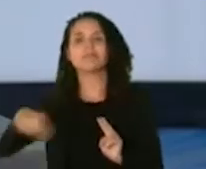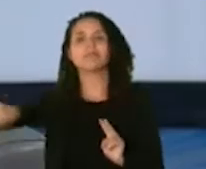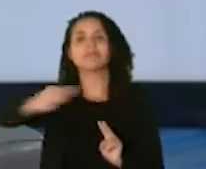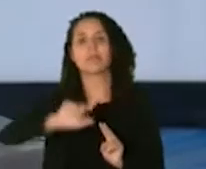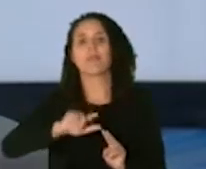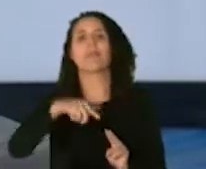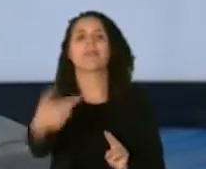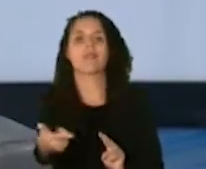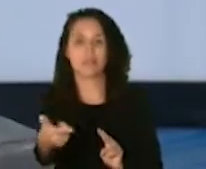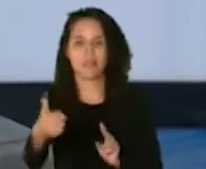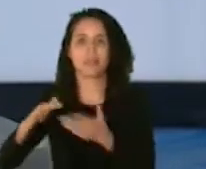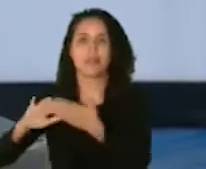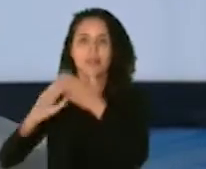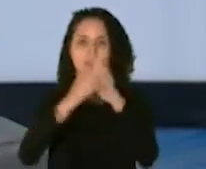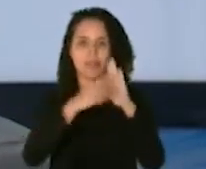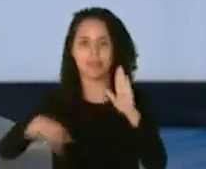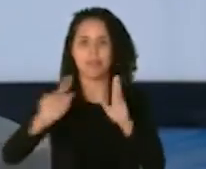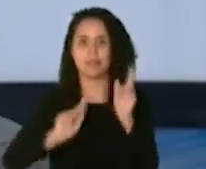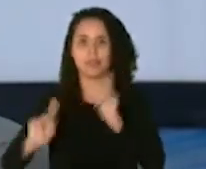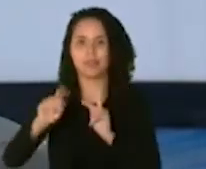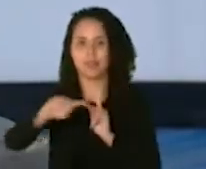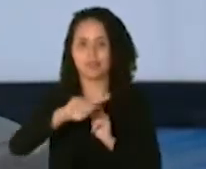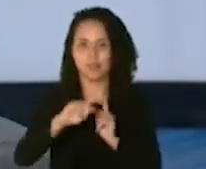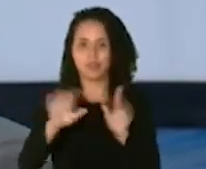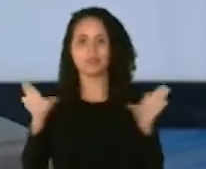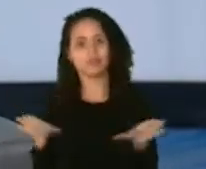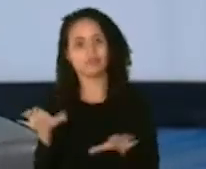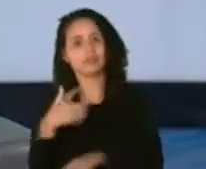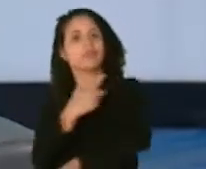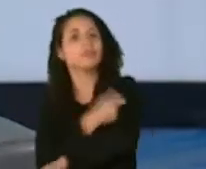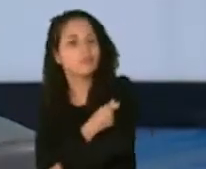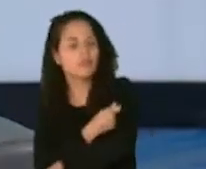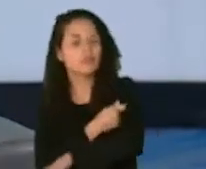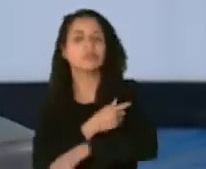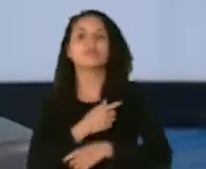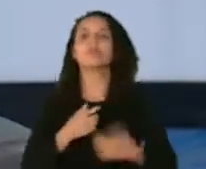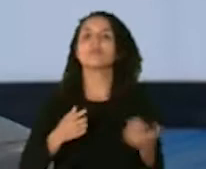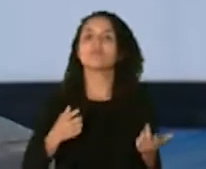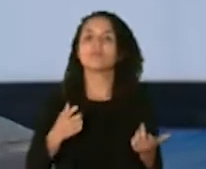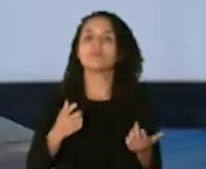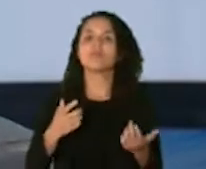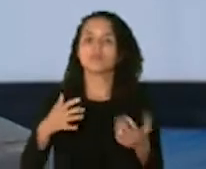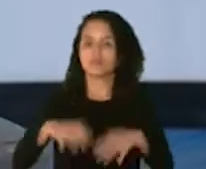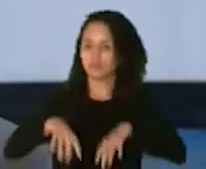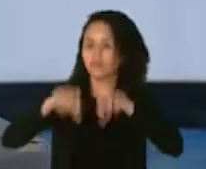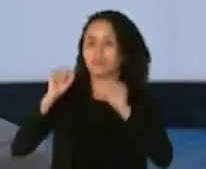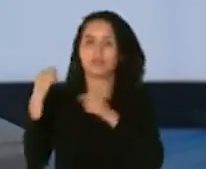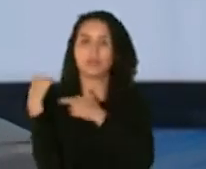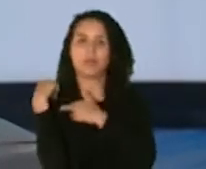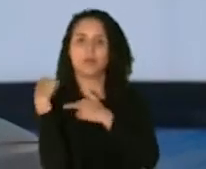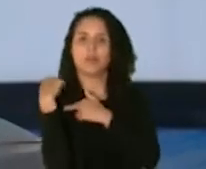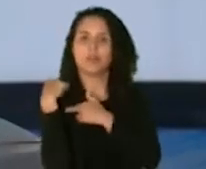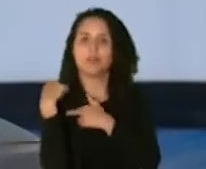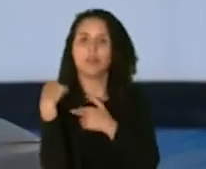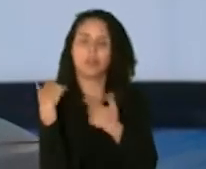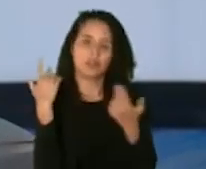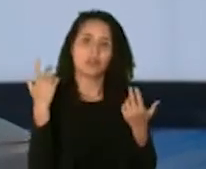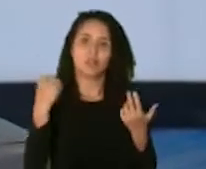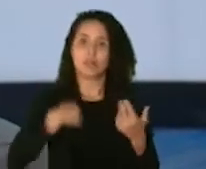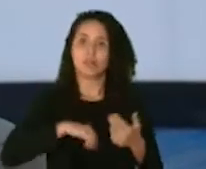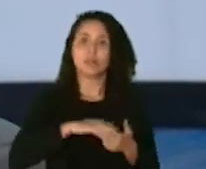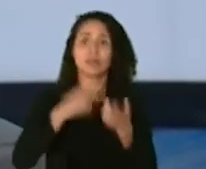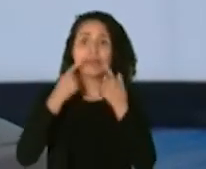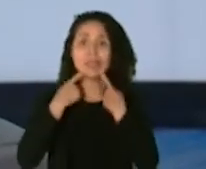tomar acción que estamos ofreciendo una oportunidad de salir lo más pronto posible de esta